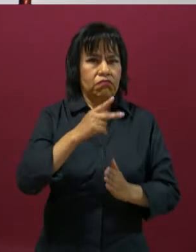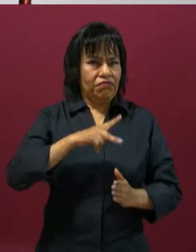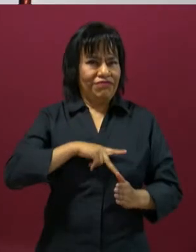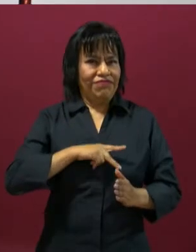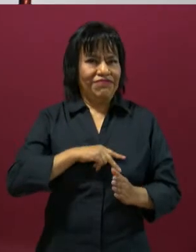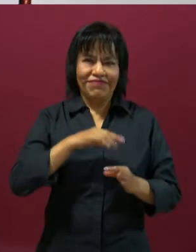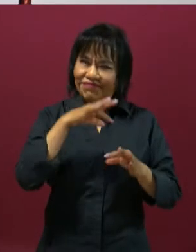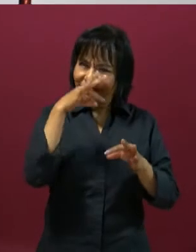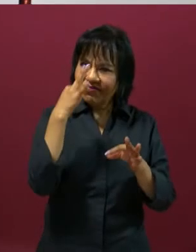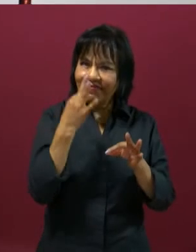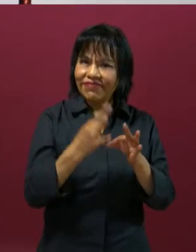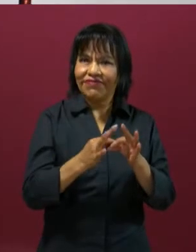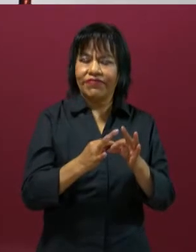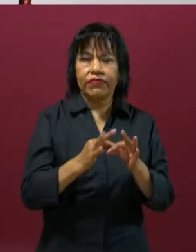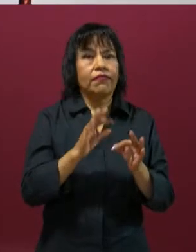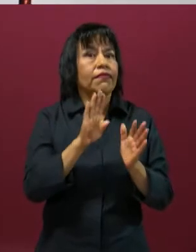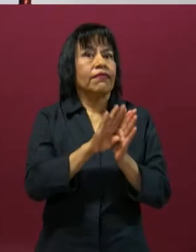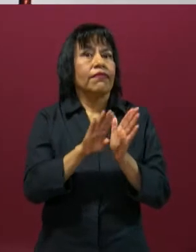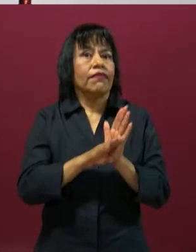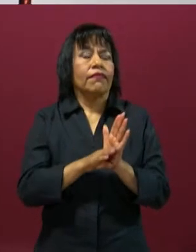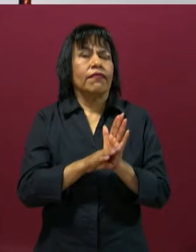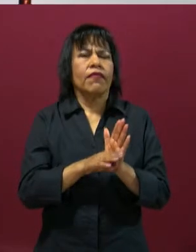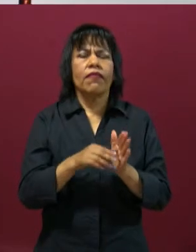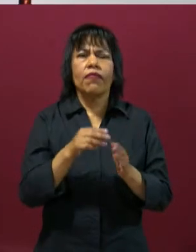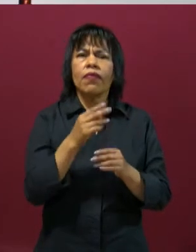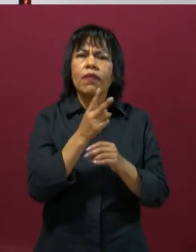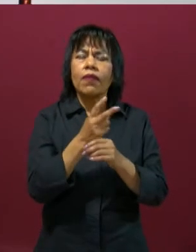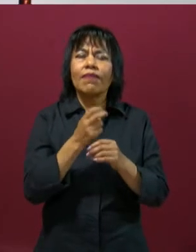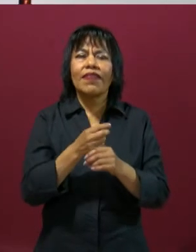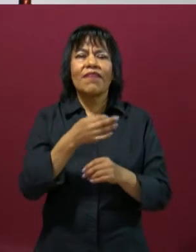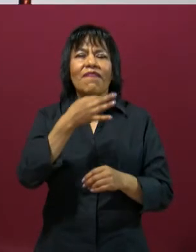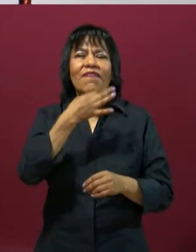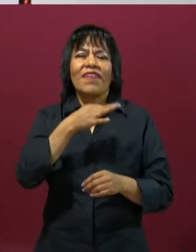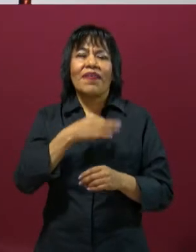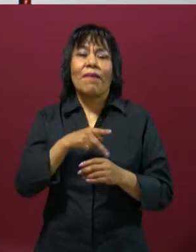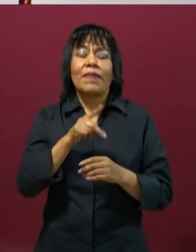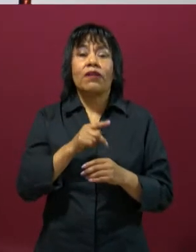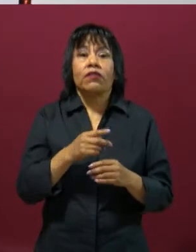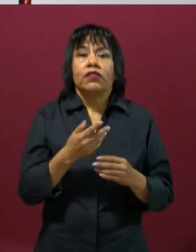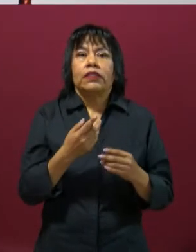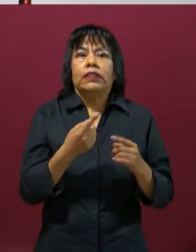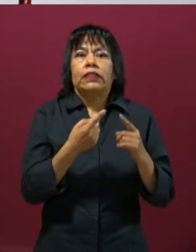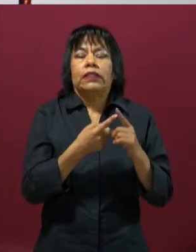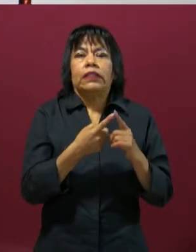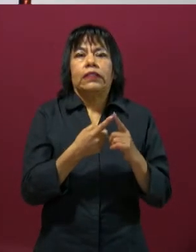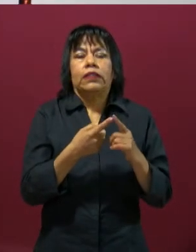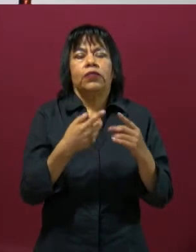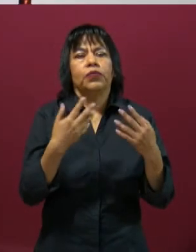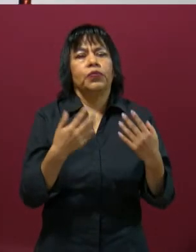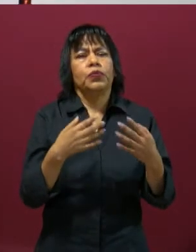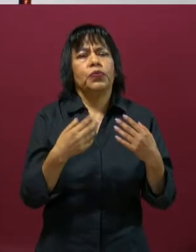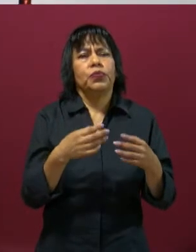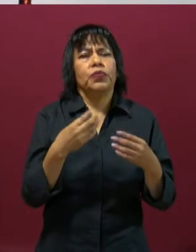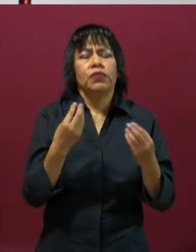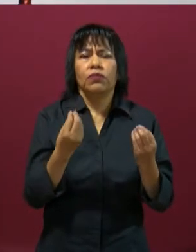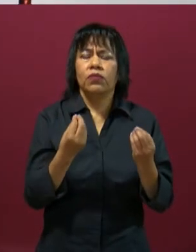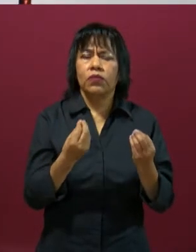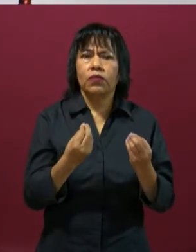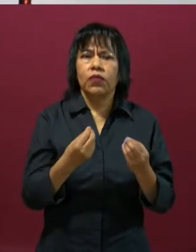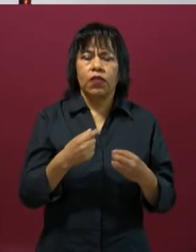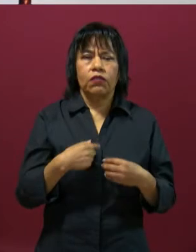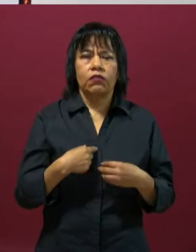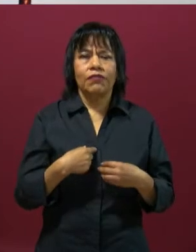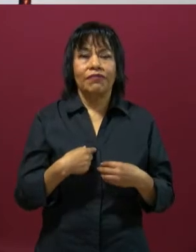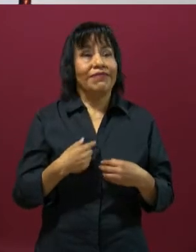asertiva. Ejemplo, me invitaron a una fiesta pero tengo tarea de tres materias. La reacción que tuve